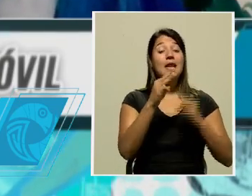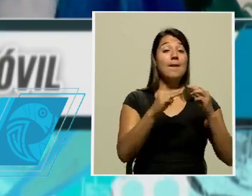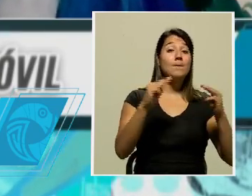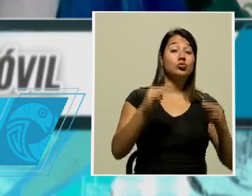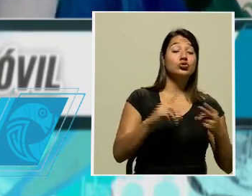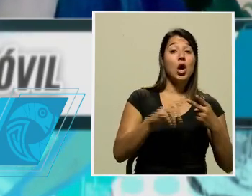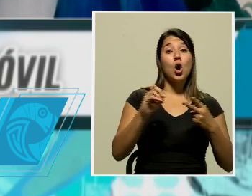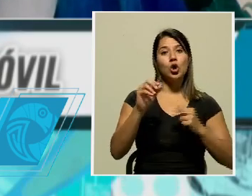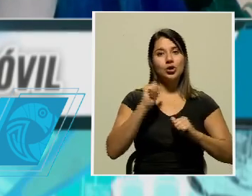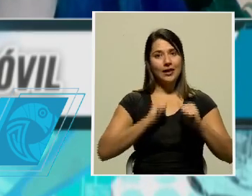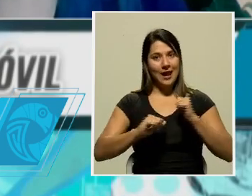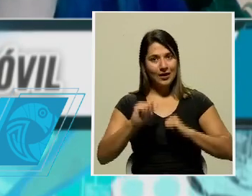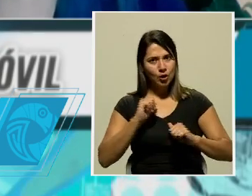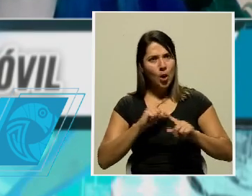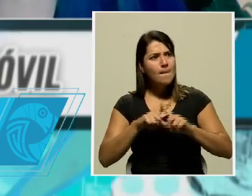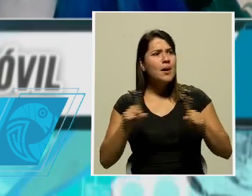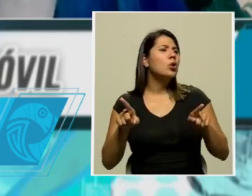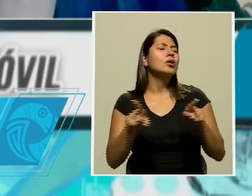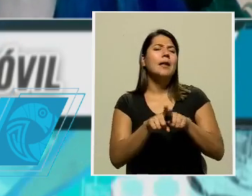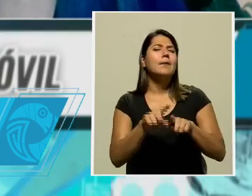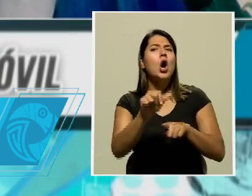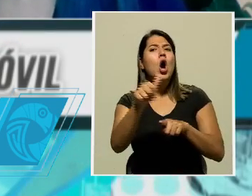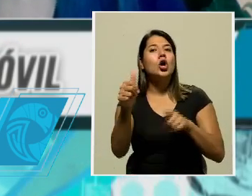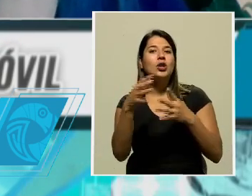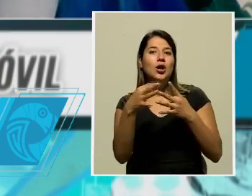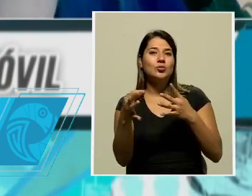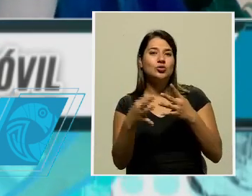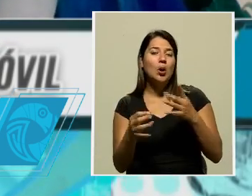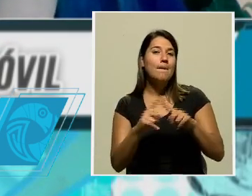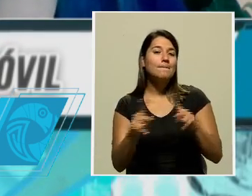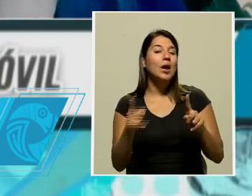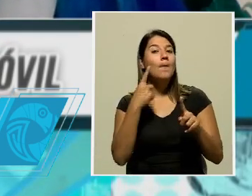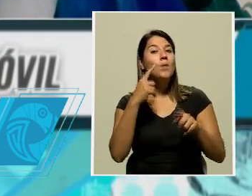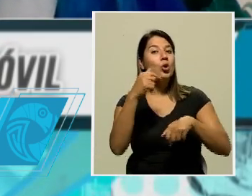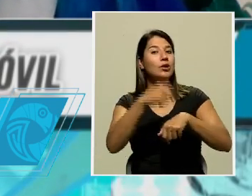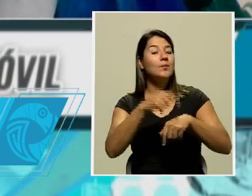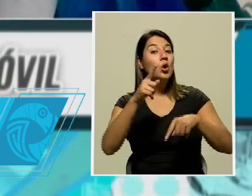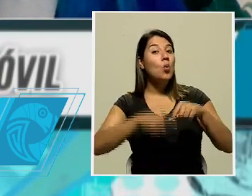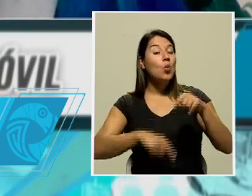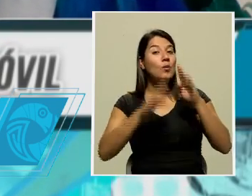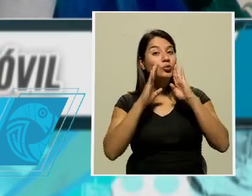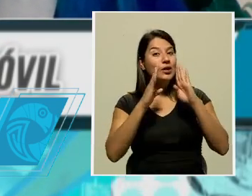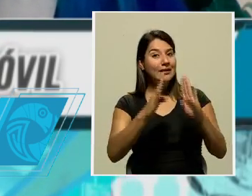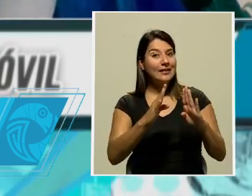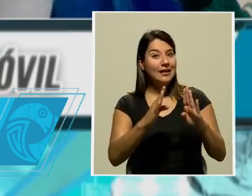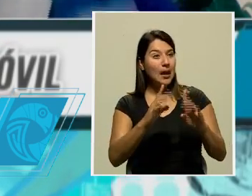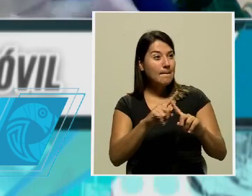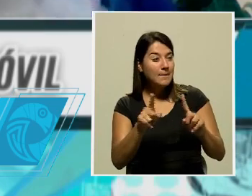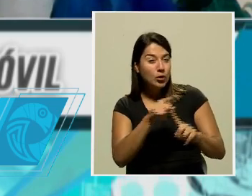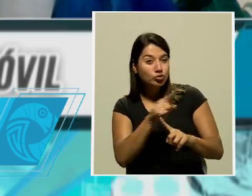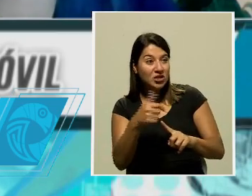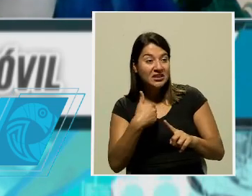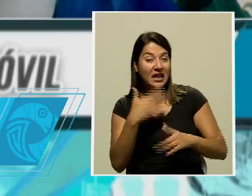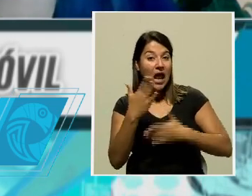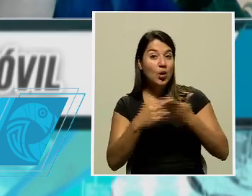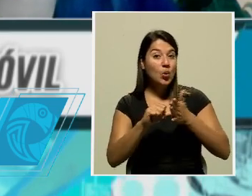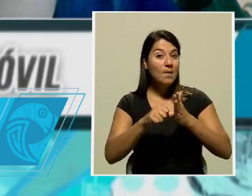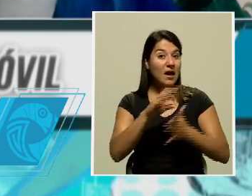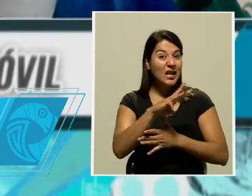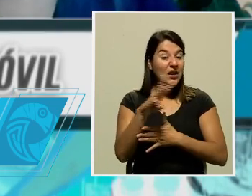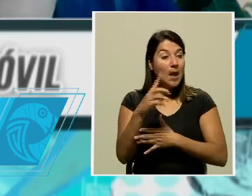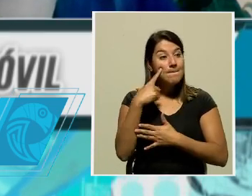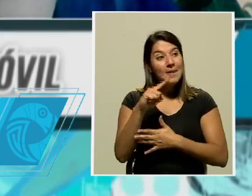teatro. Pero bueno, también hay muchas otras opciones que por el tiempo no podemos tratar, pero están en algún sitio para que la gente pueda